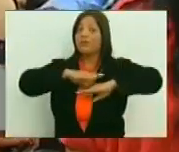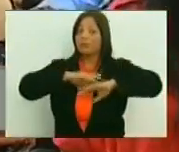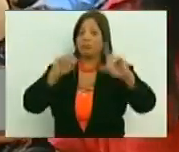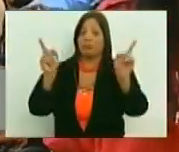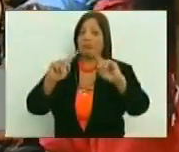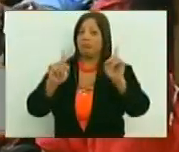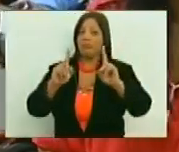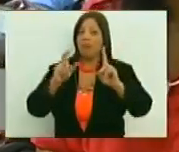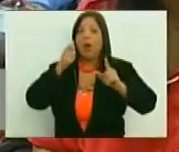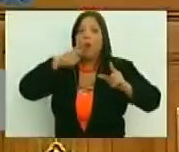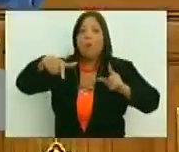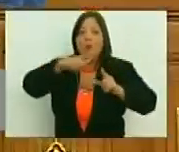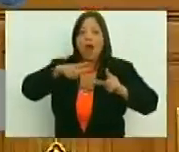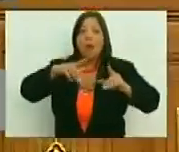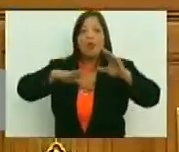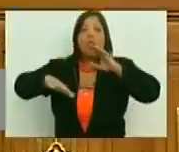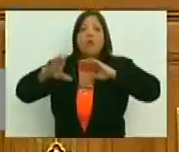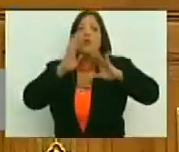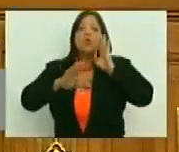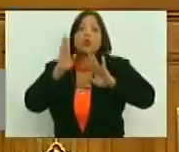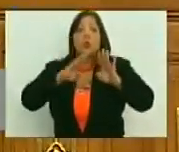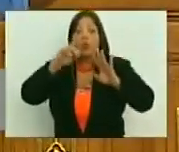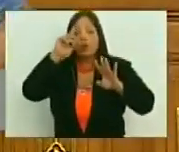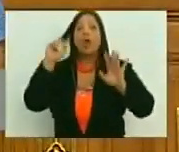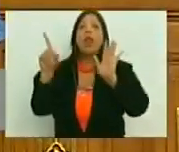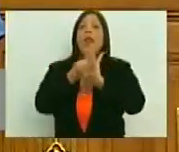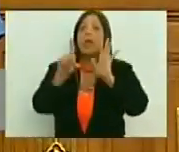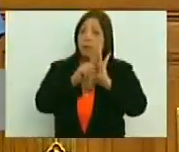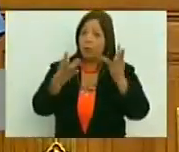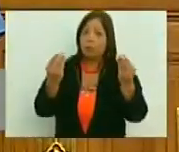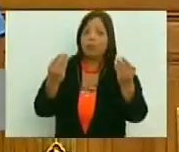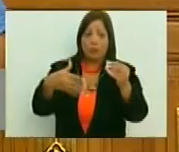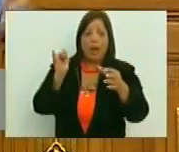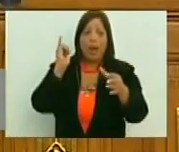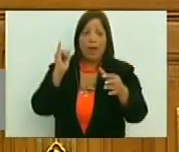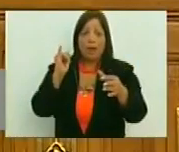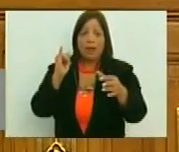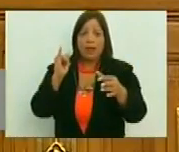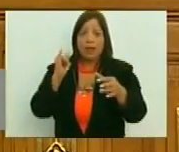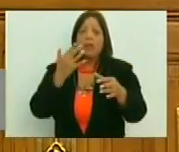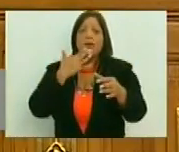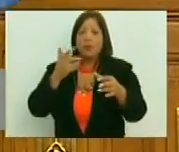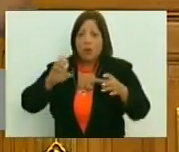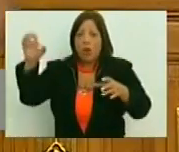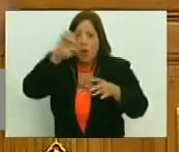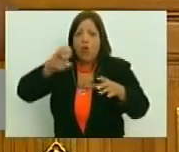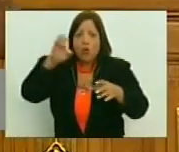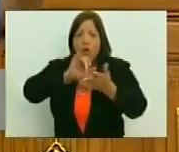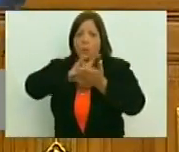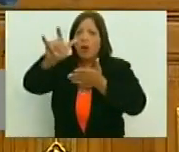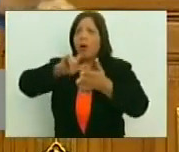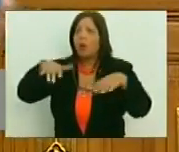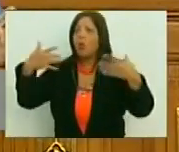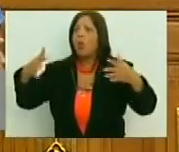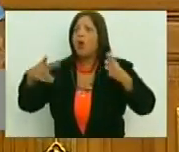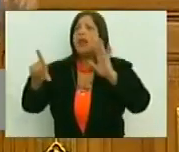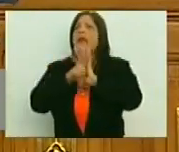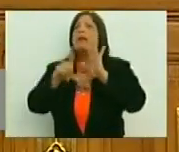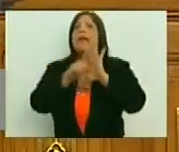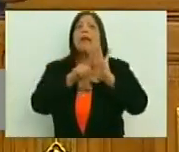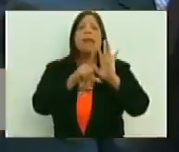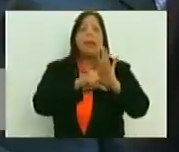Y los pueblos pervertidos son los que más leyes tienen. Ustedes que han estado en Europa por ahí, bueno, esos viven de